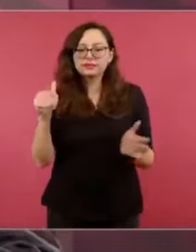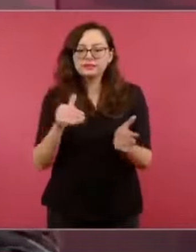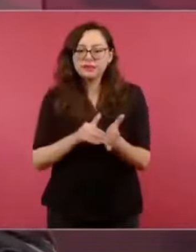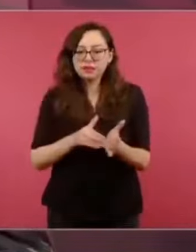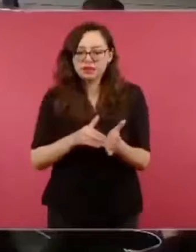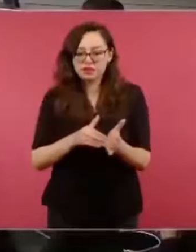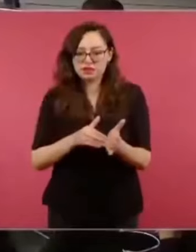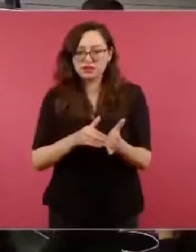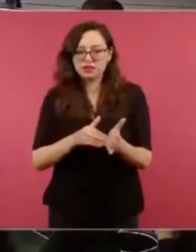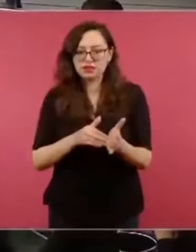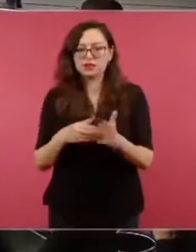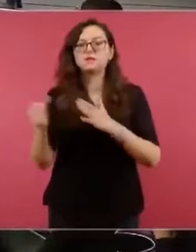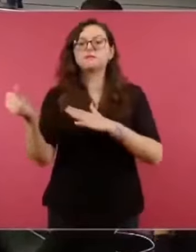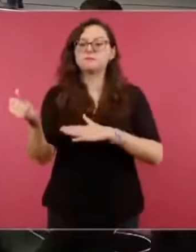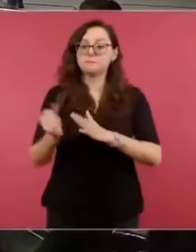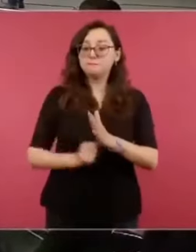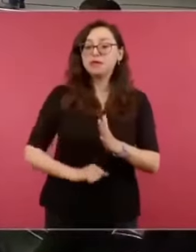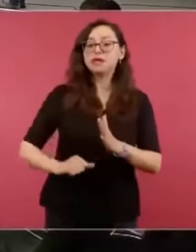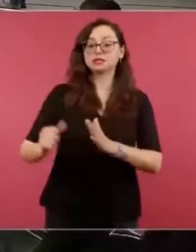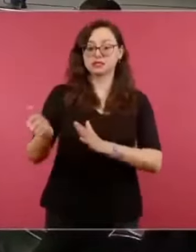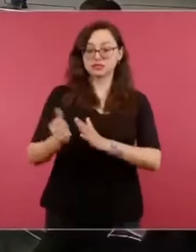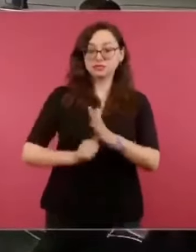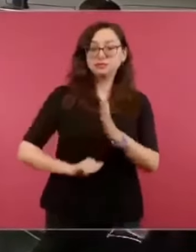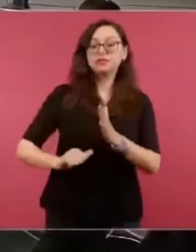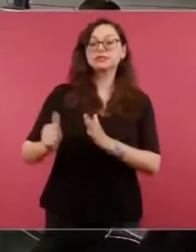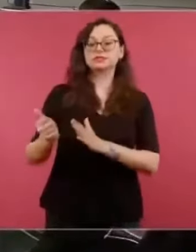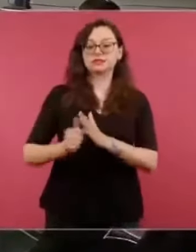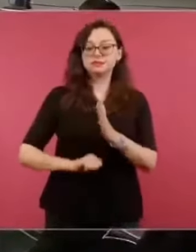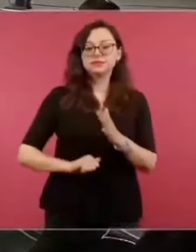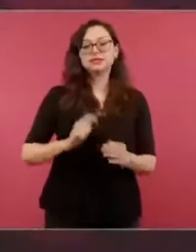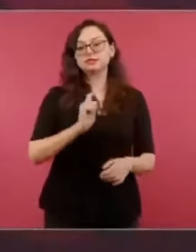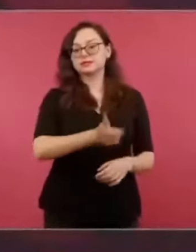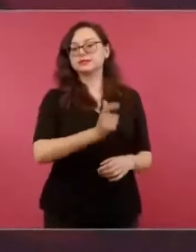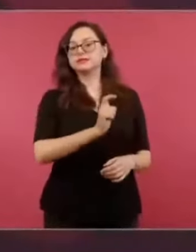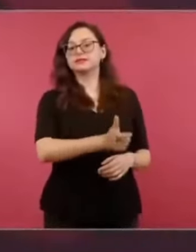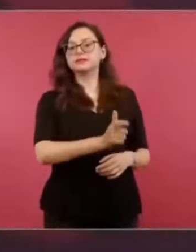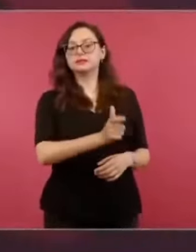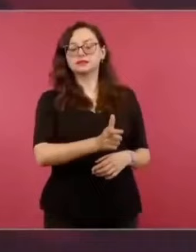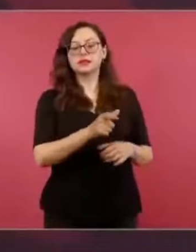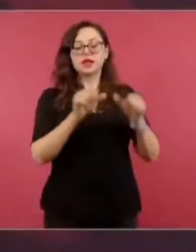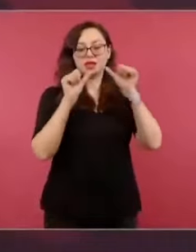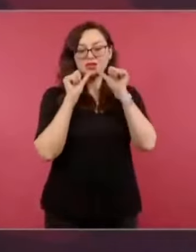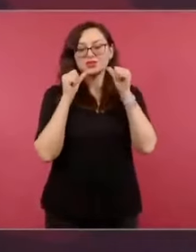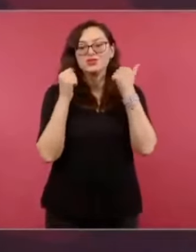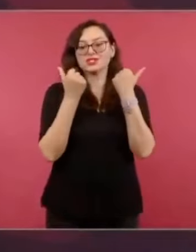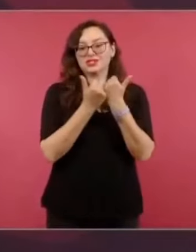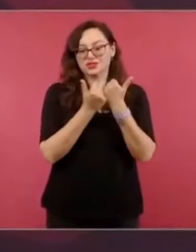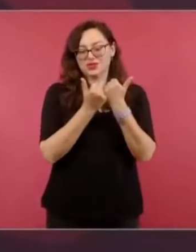aunque